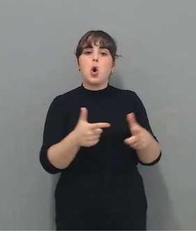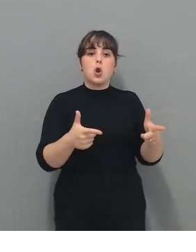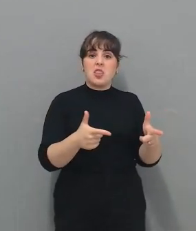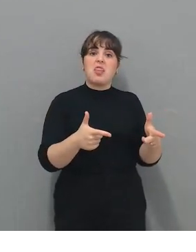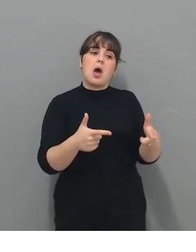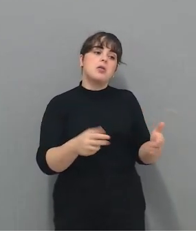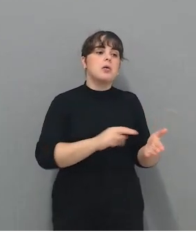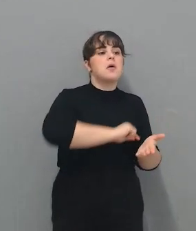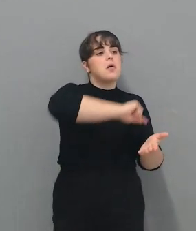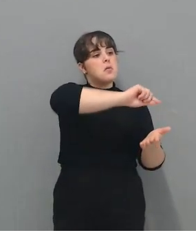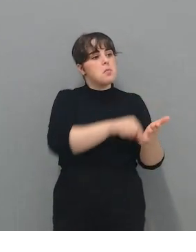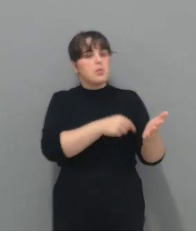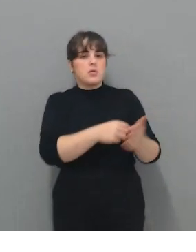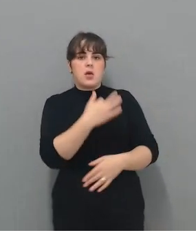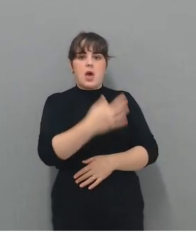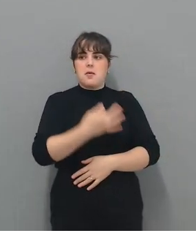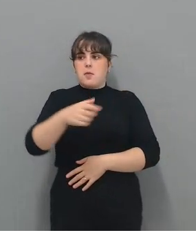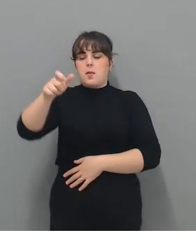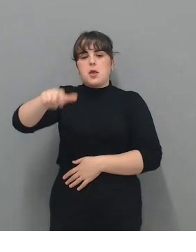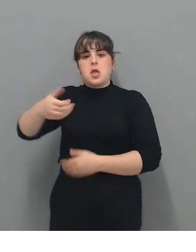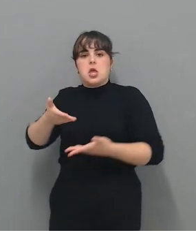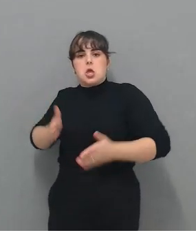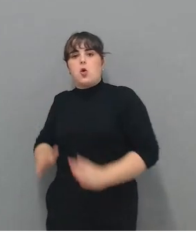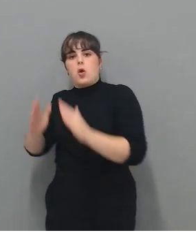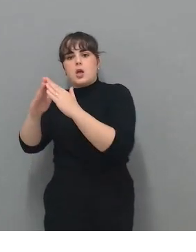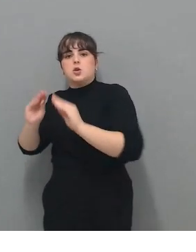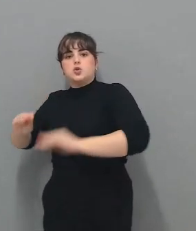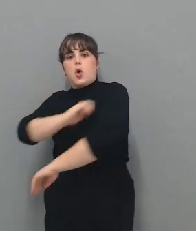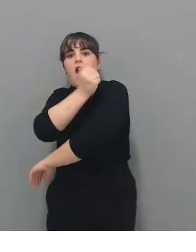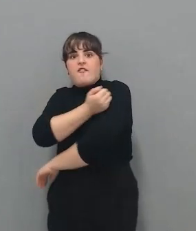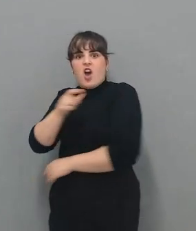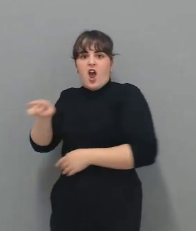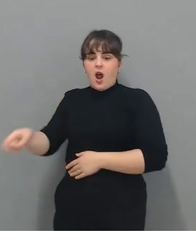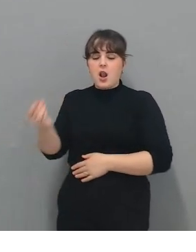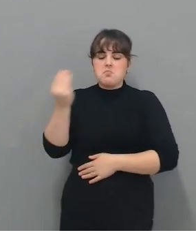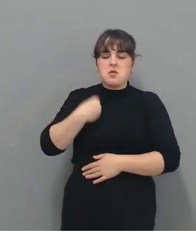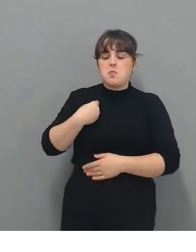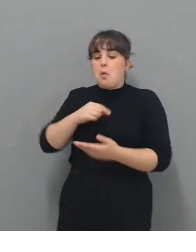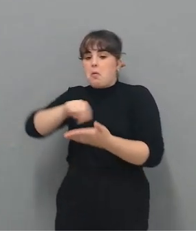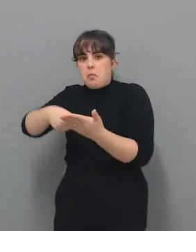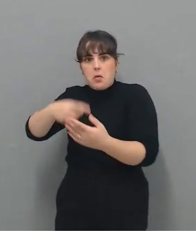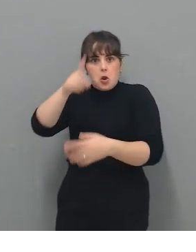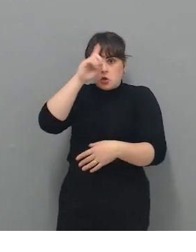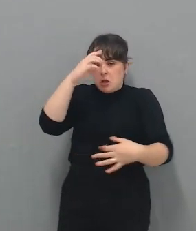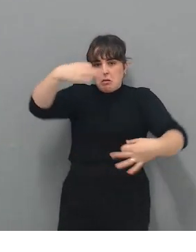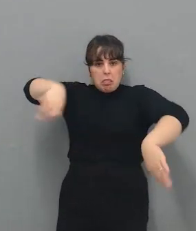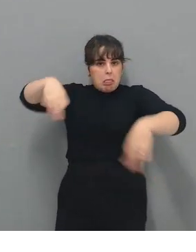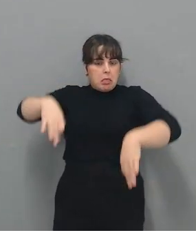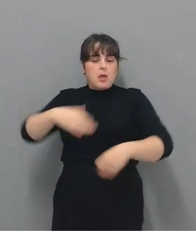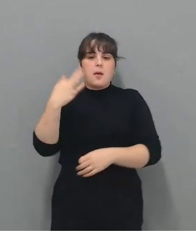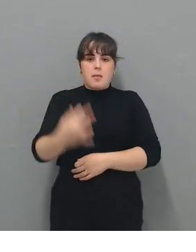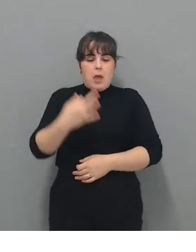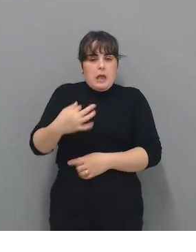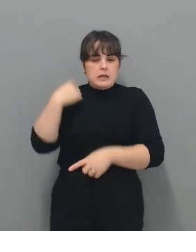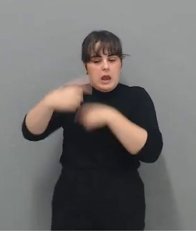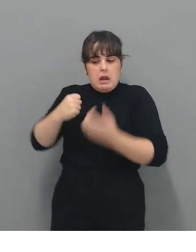en hipoteca y no saben siquiera lo que han firmado. O que tienen una herencia, quieren hacer testamento y no saben cómo,